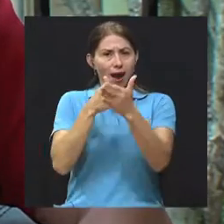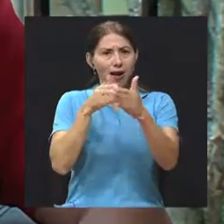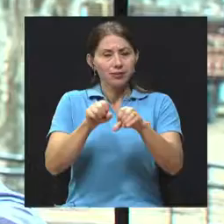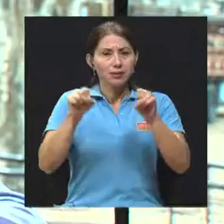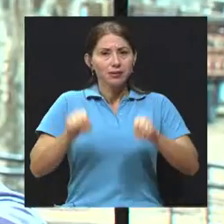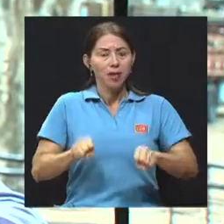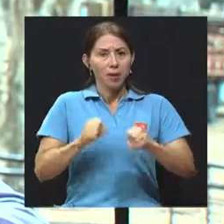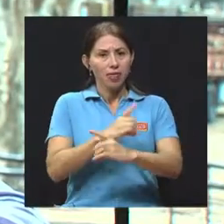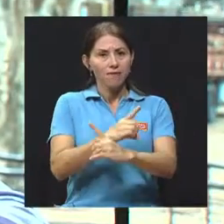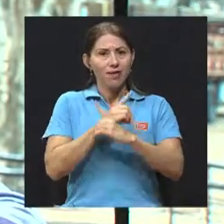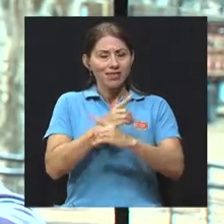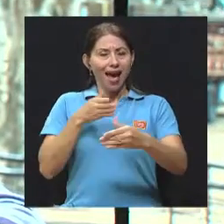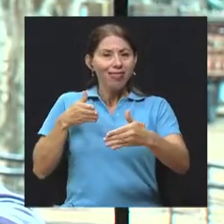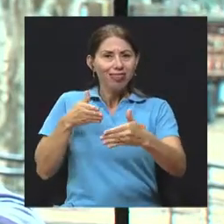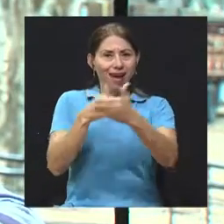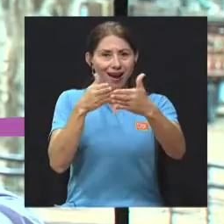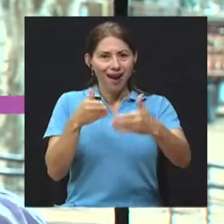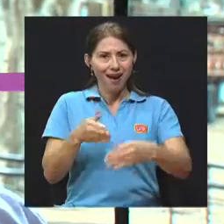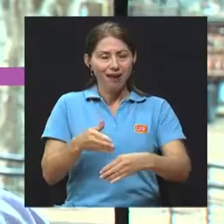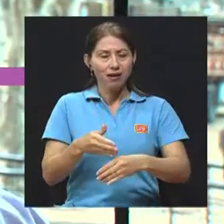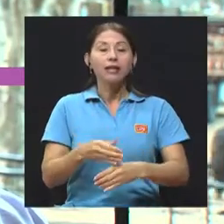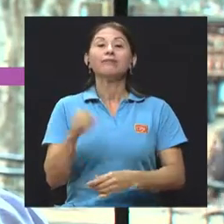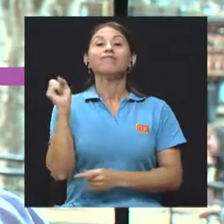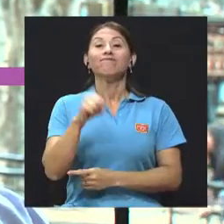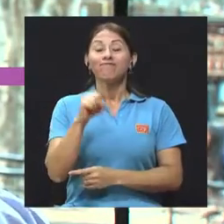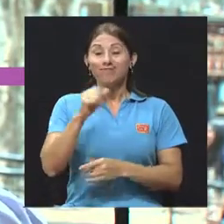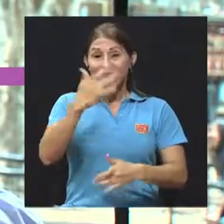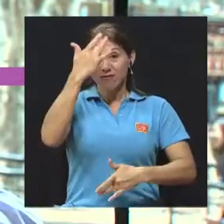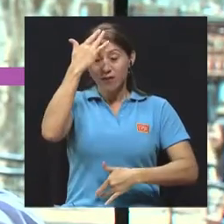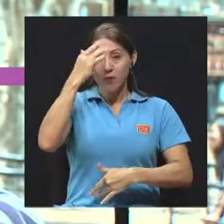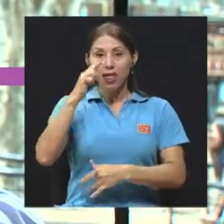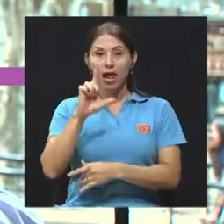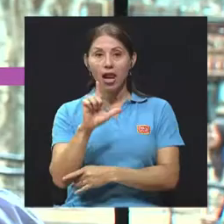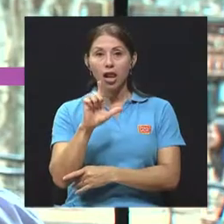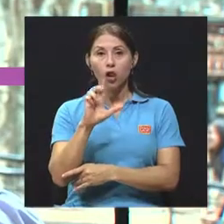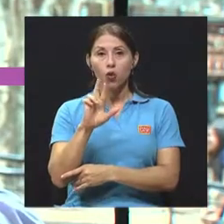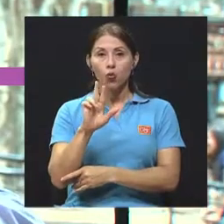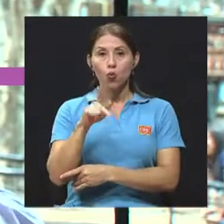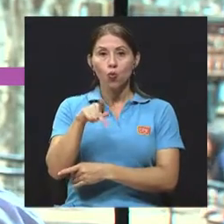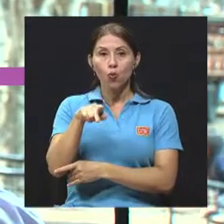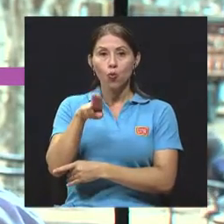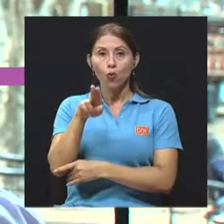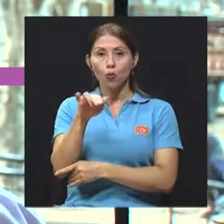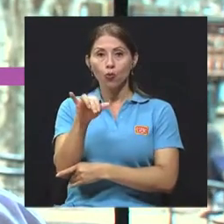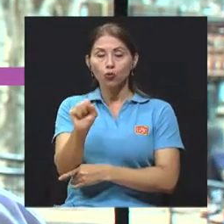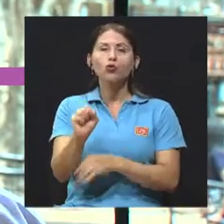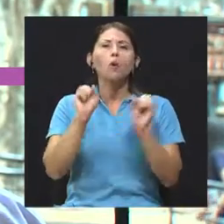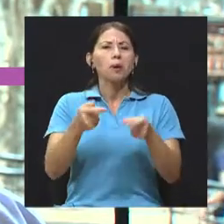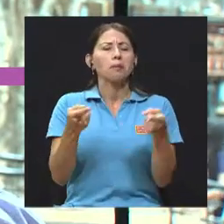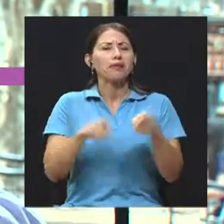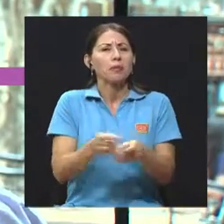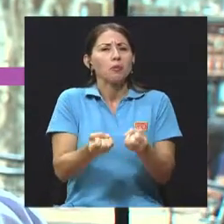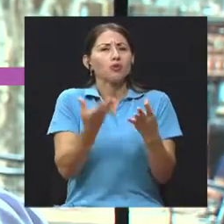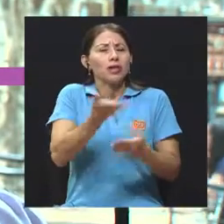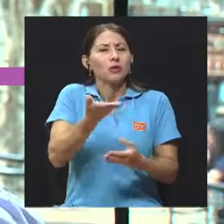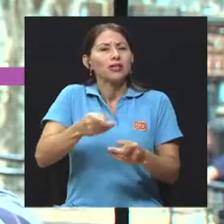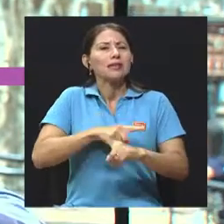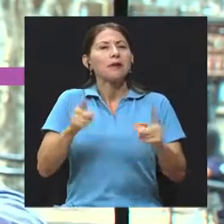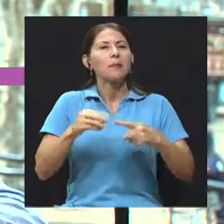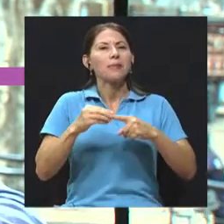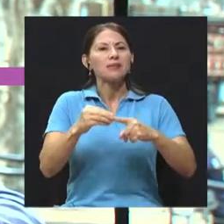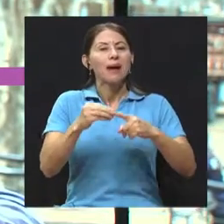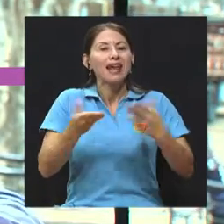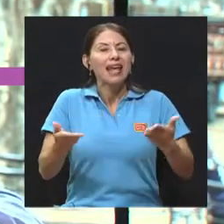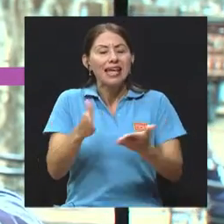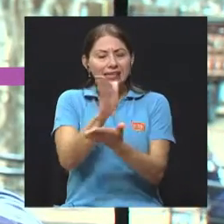Sí. En el lupus hay muchísimos blancos, pero los principales son los núcleos de las células.